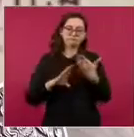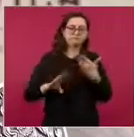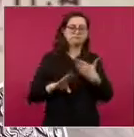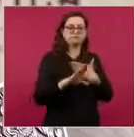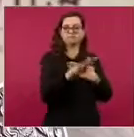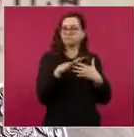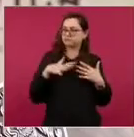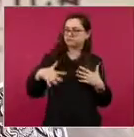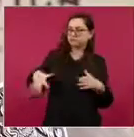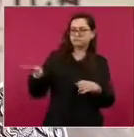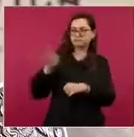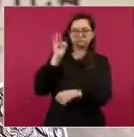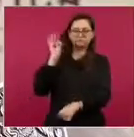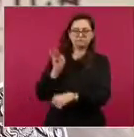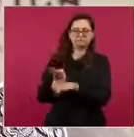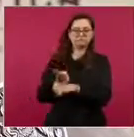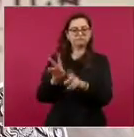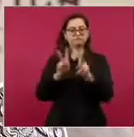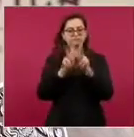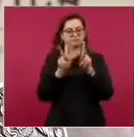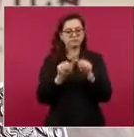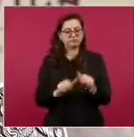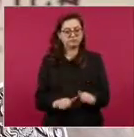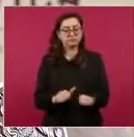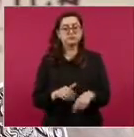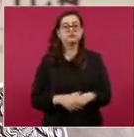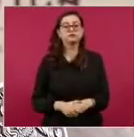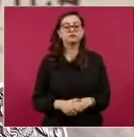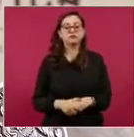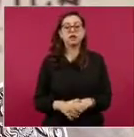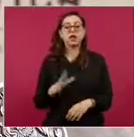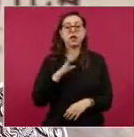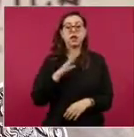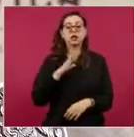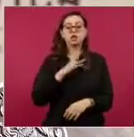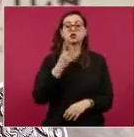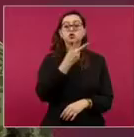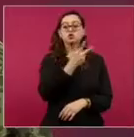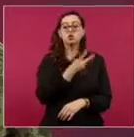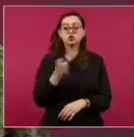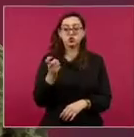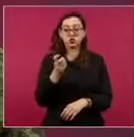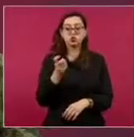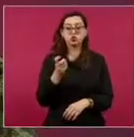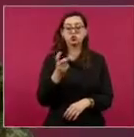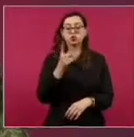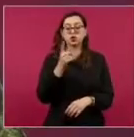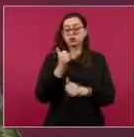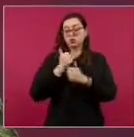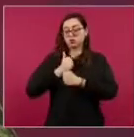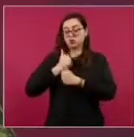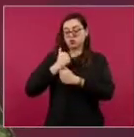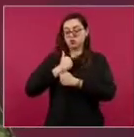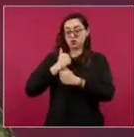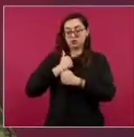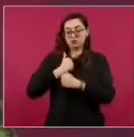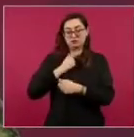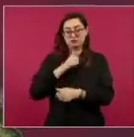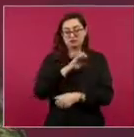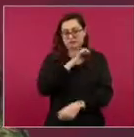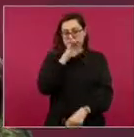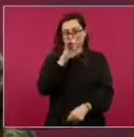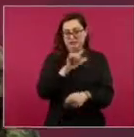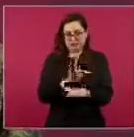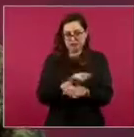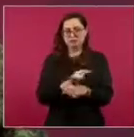Se reforzaron en estos momentos con 200 elementos de fuerzas especiales para coadyuvar a la